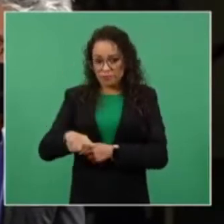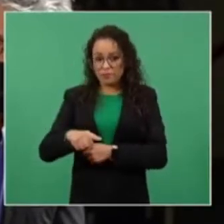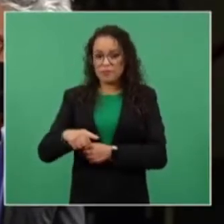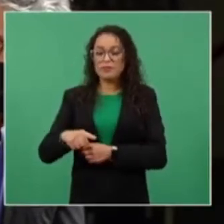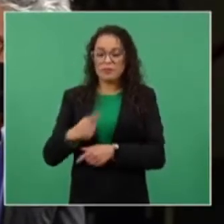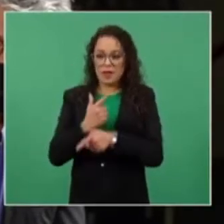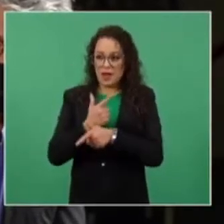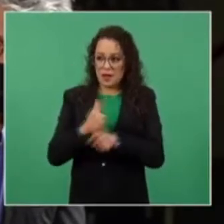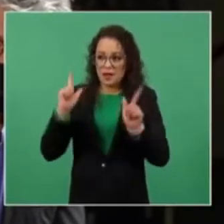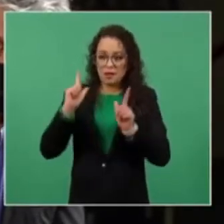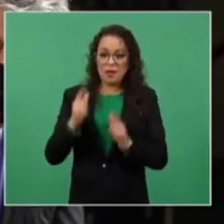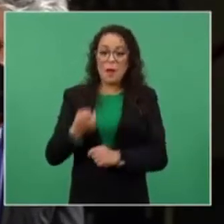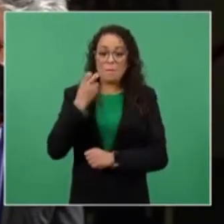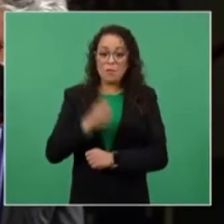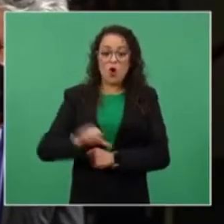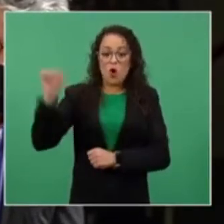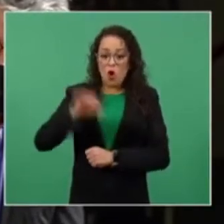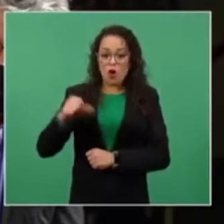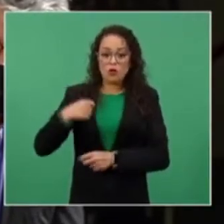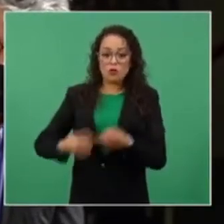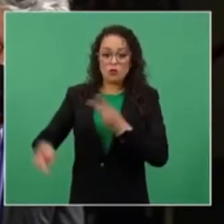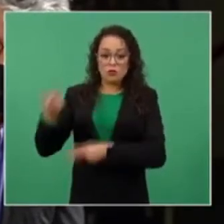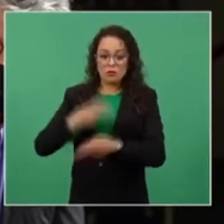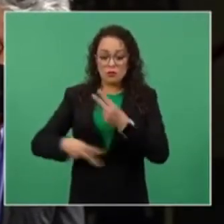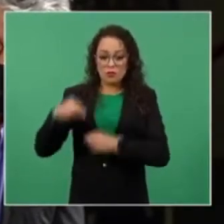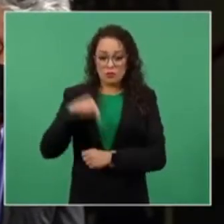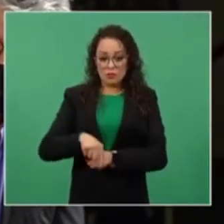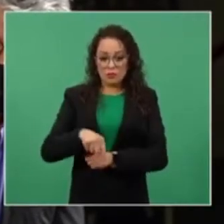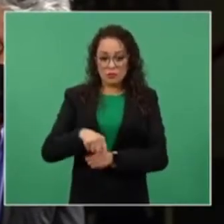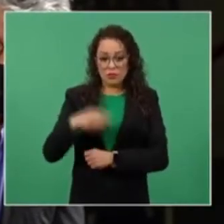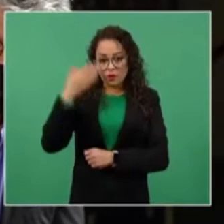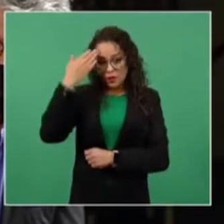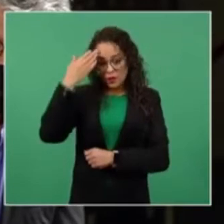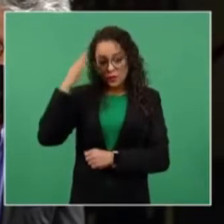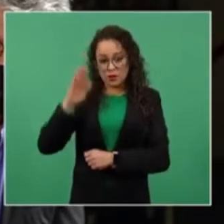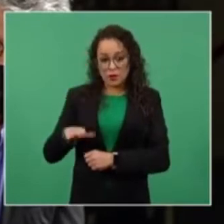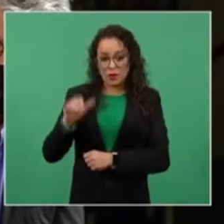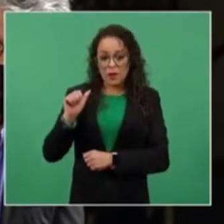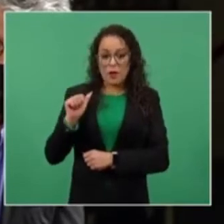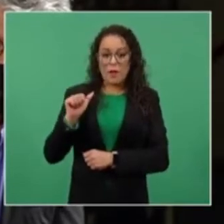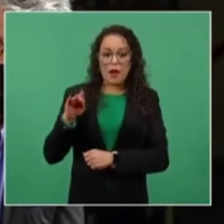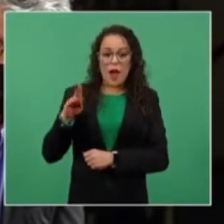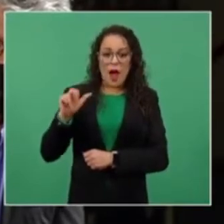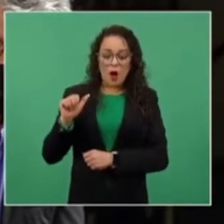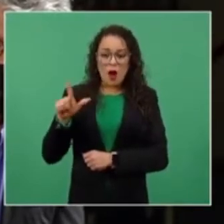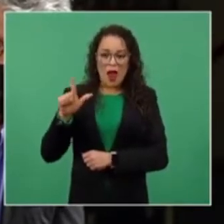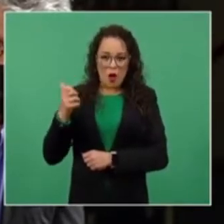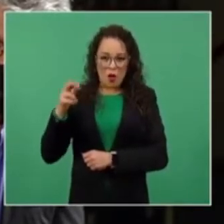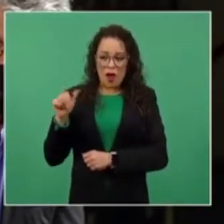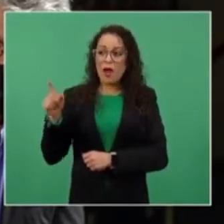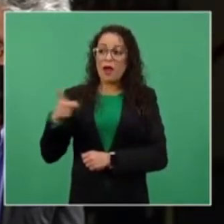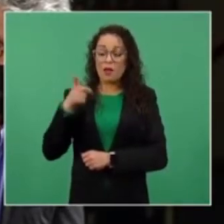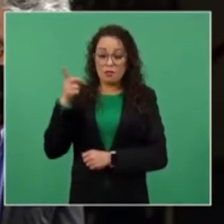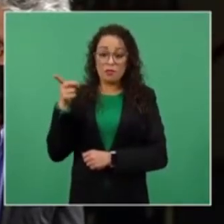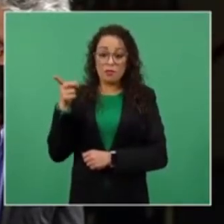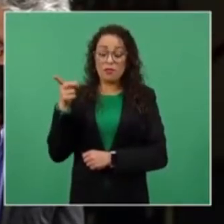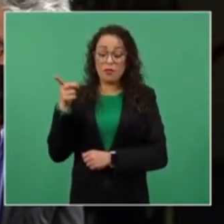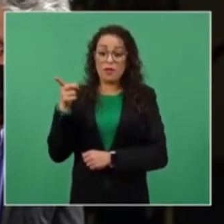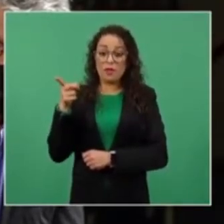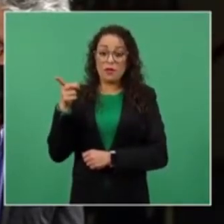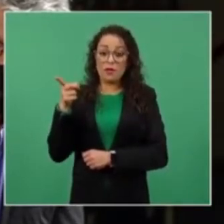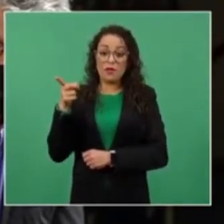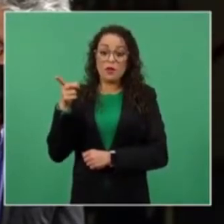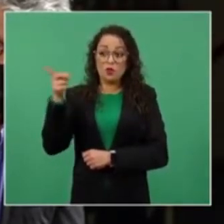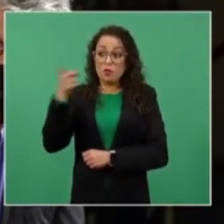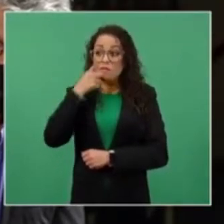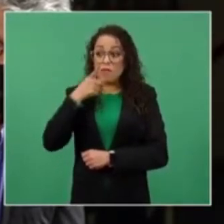A mí la señora Noemí Beraut me prohibió la entrada, a pesar de que usted dijo que yo regresara, no se me dio la oportunidad de